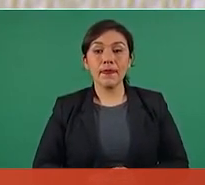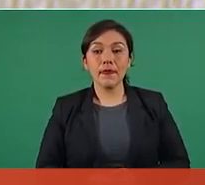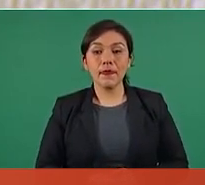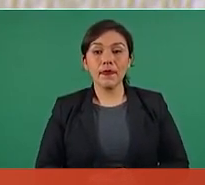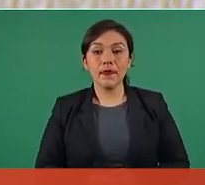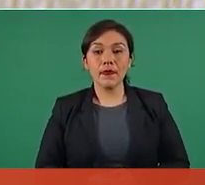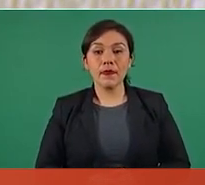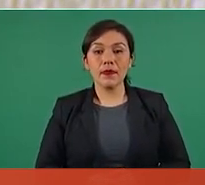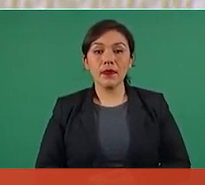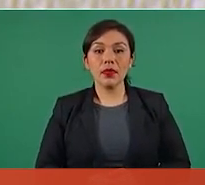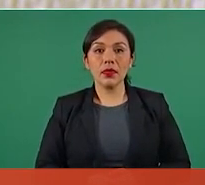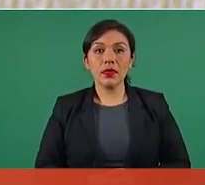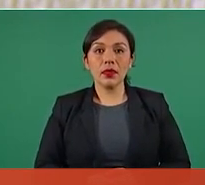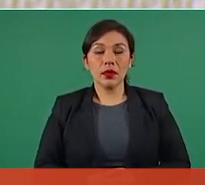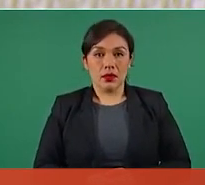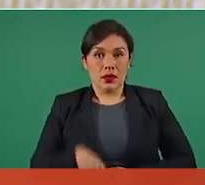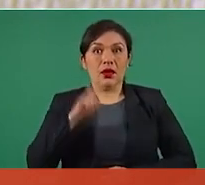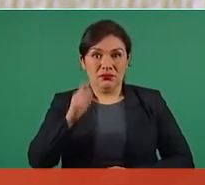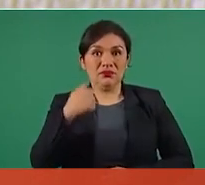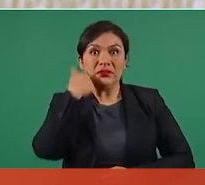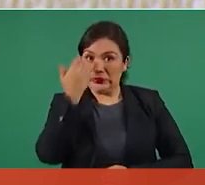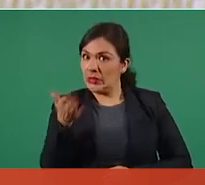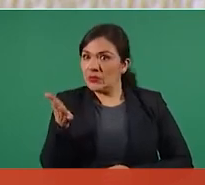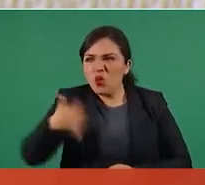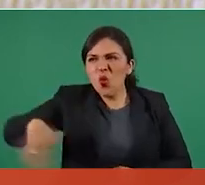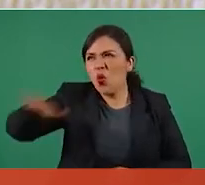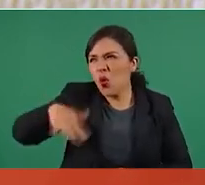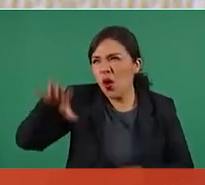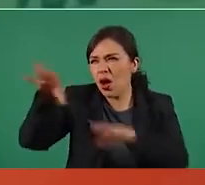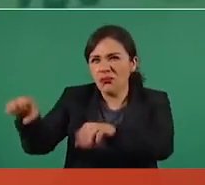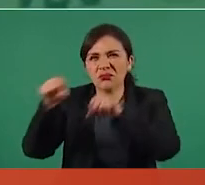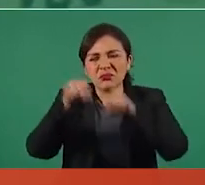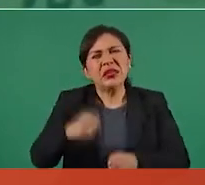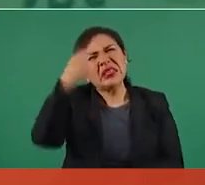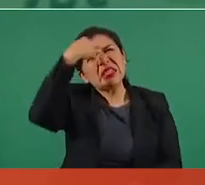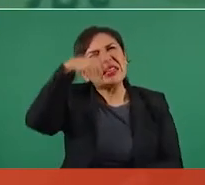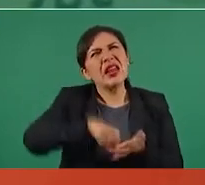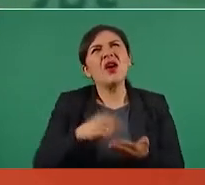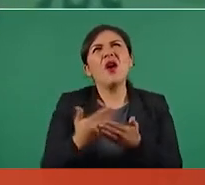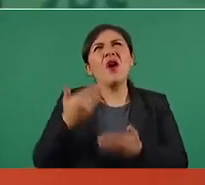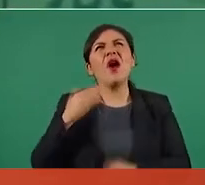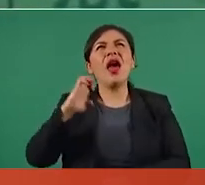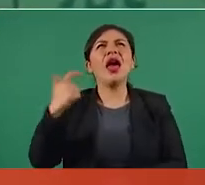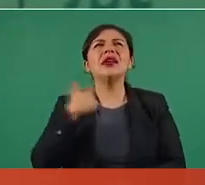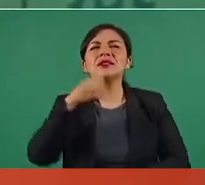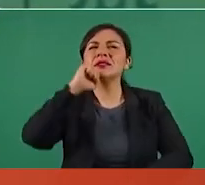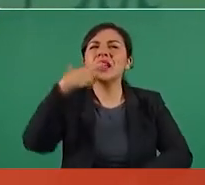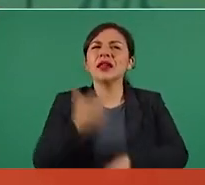Y era persecución. Creo que era Chaufete, el secretario de Gobernación.